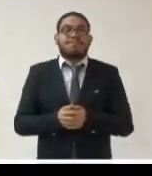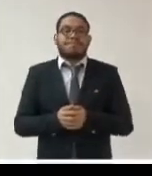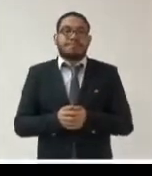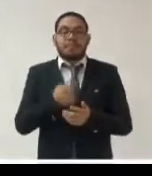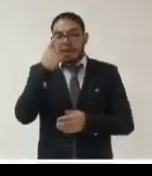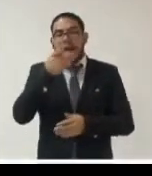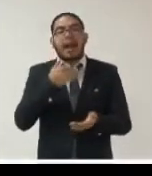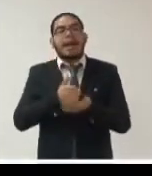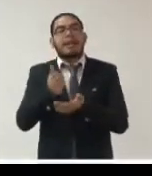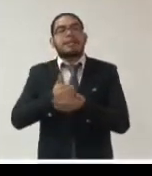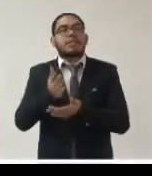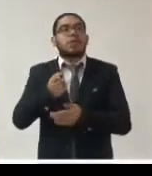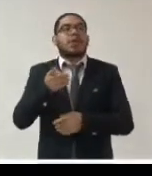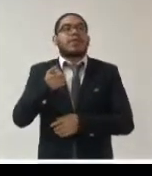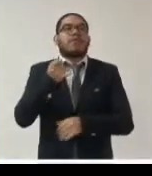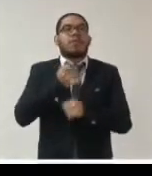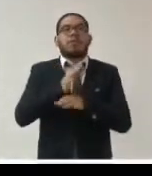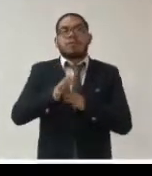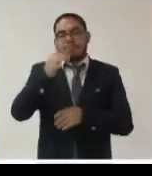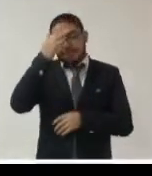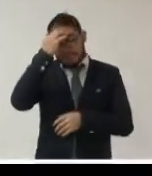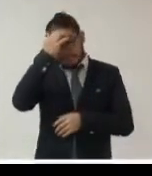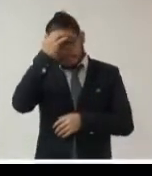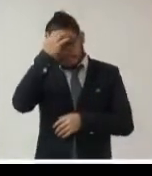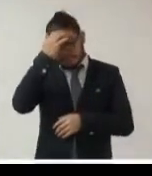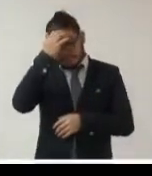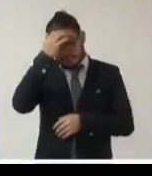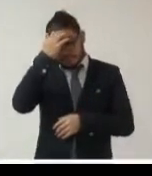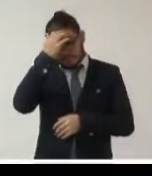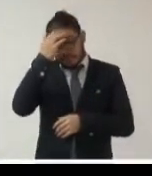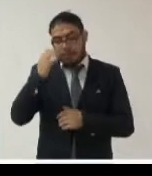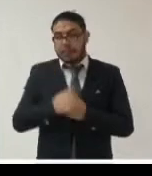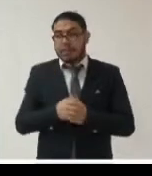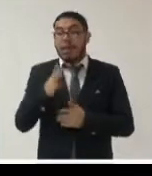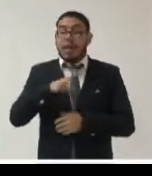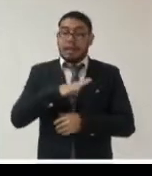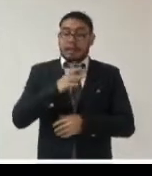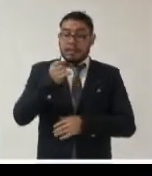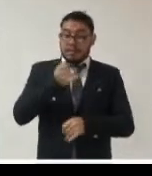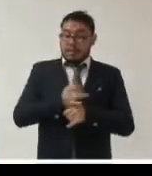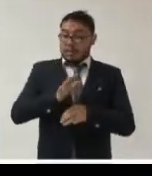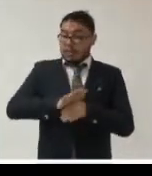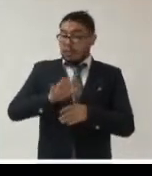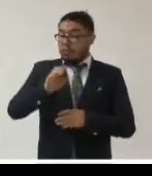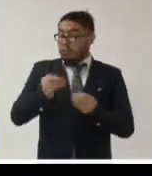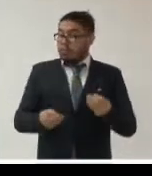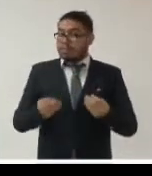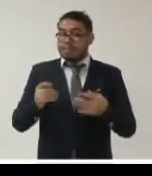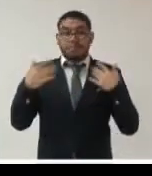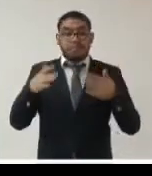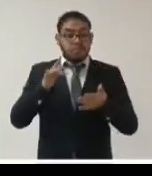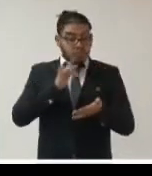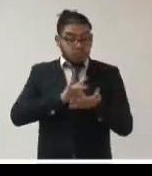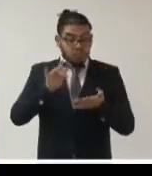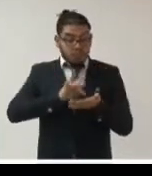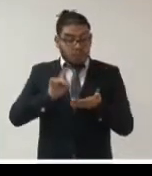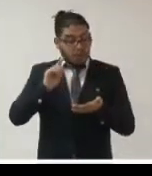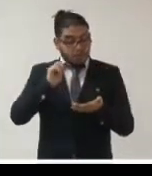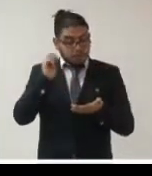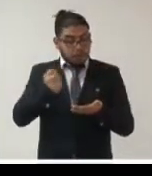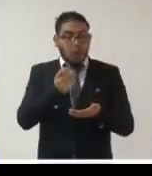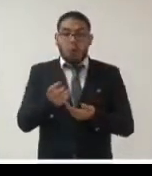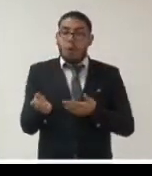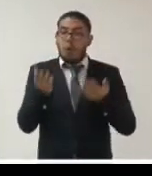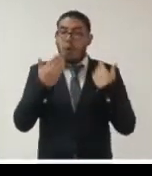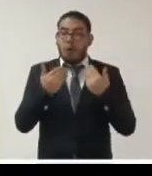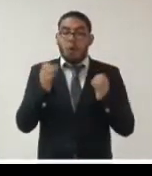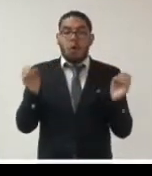acceso a la información pública sobre todo en un contexto donde mucha información no está digitalizada en el Perú bueno hemos podido